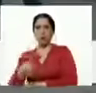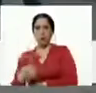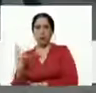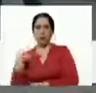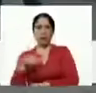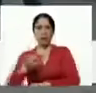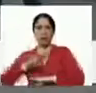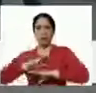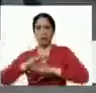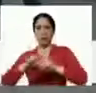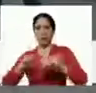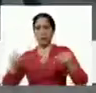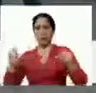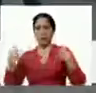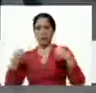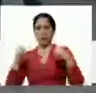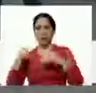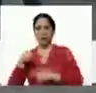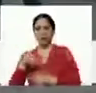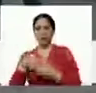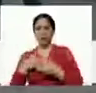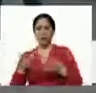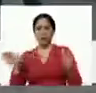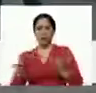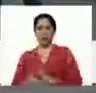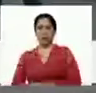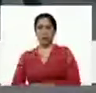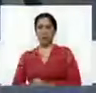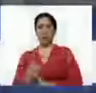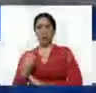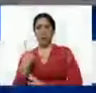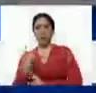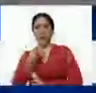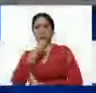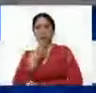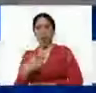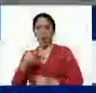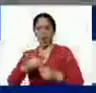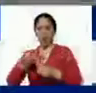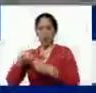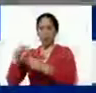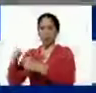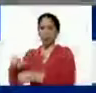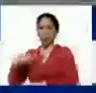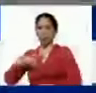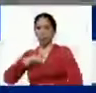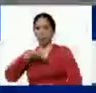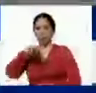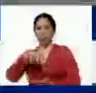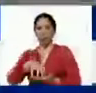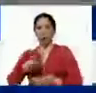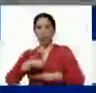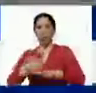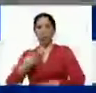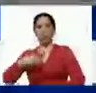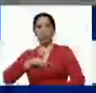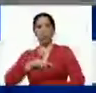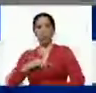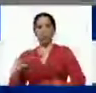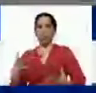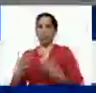tierra preparada eso garantiza una buena cosecha en nuestro estado porque nosotros juntos